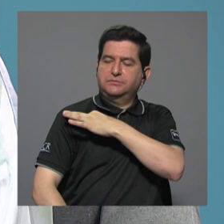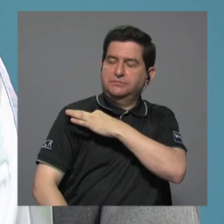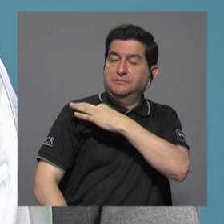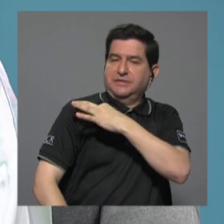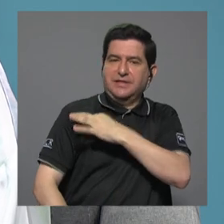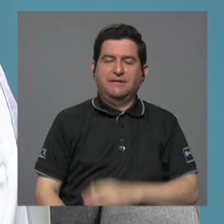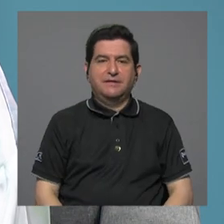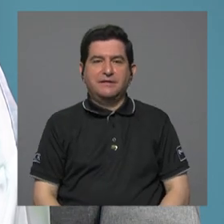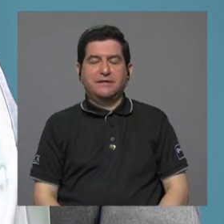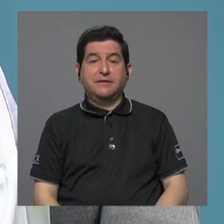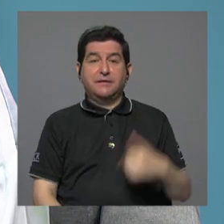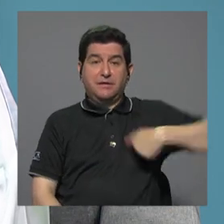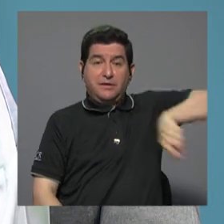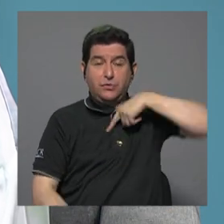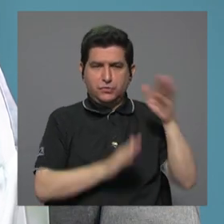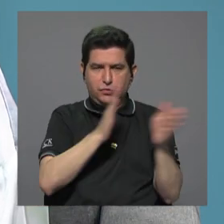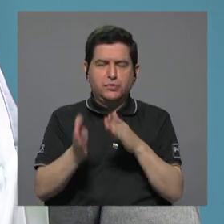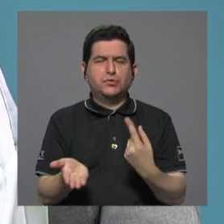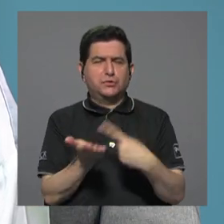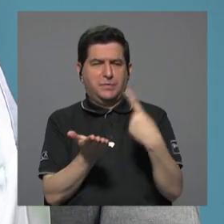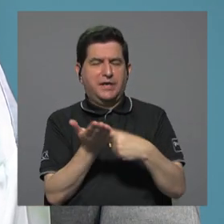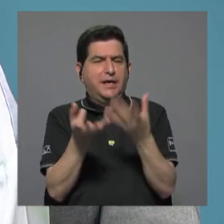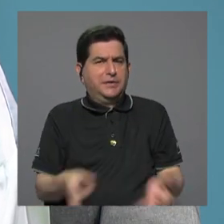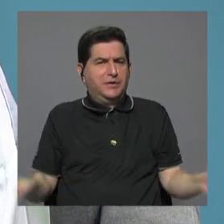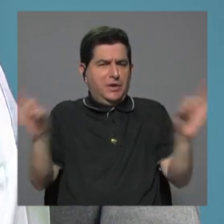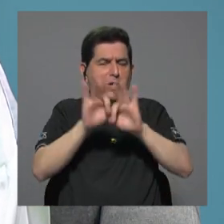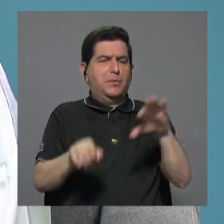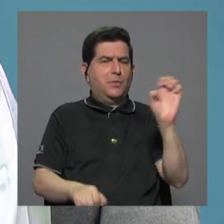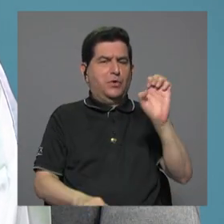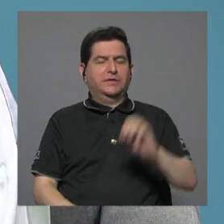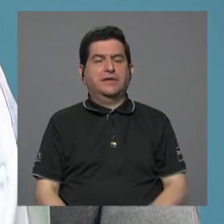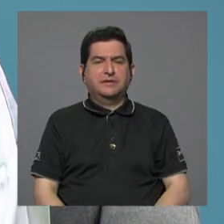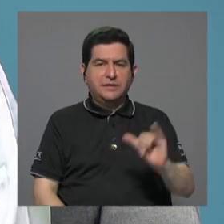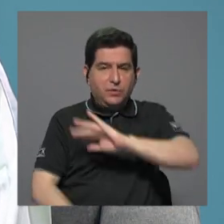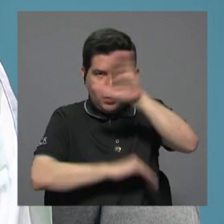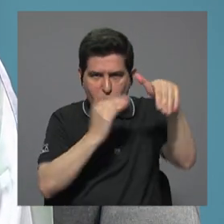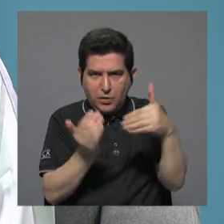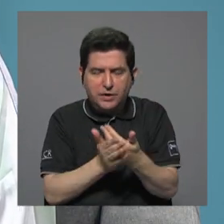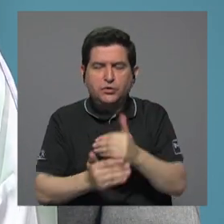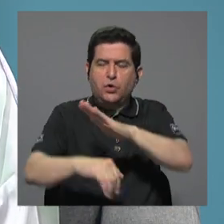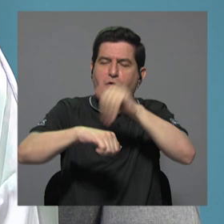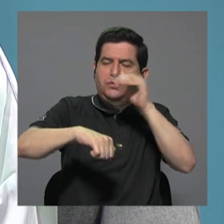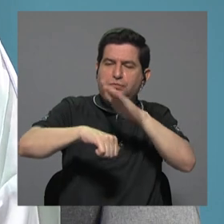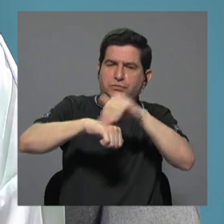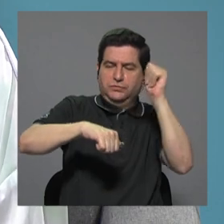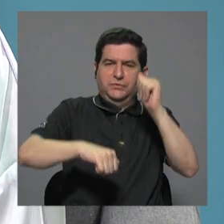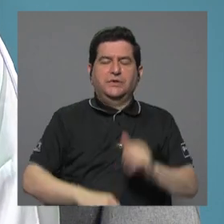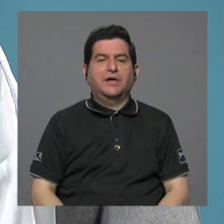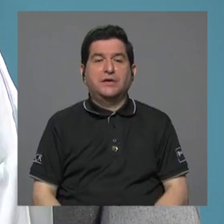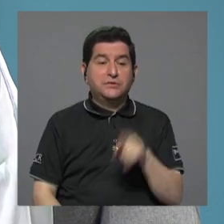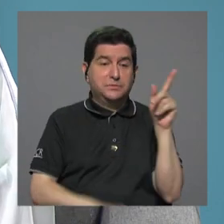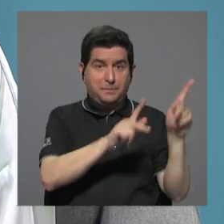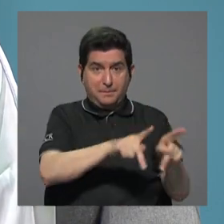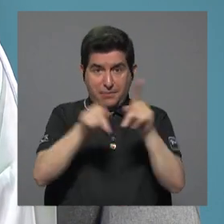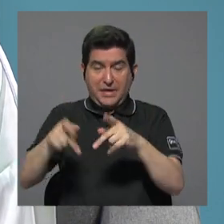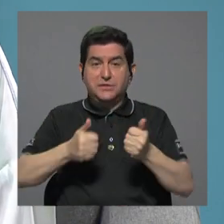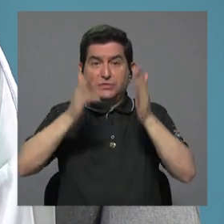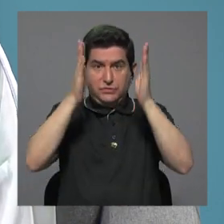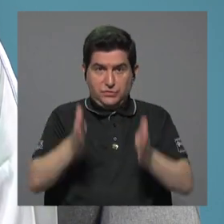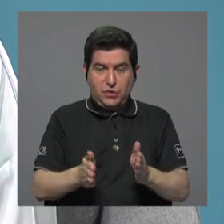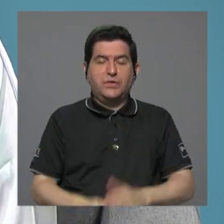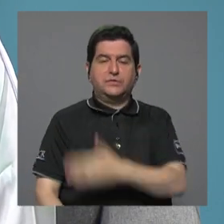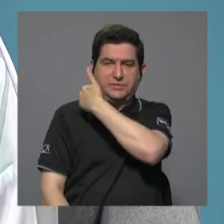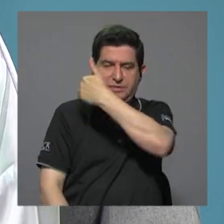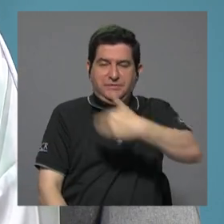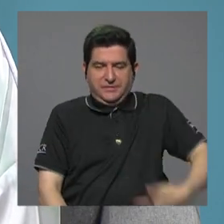y nos preparamos para ese gran debate en enero, también con toda esta convocatoria a estas personas aspirantes a la